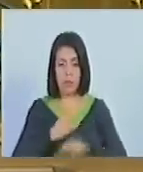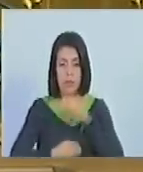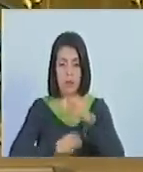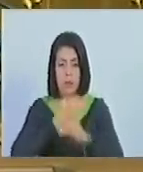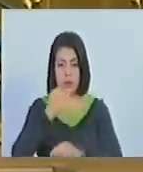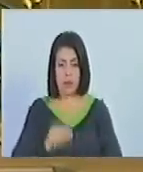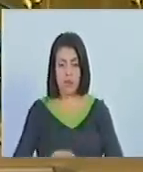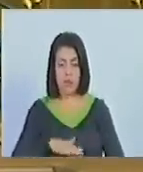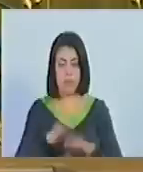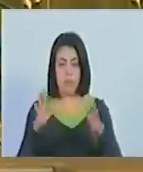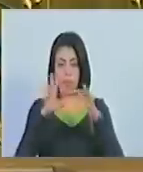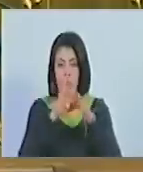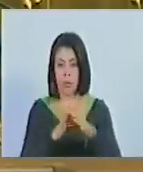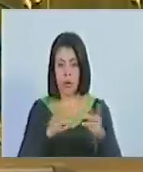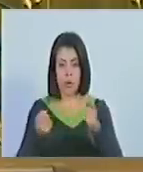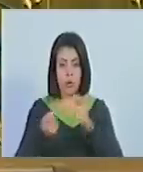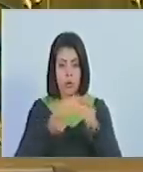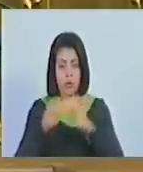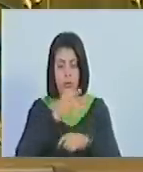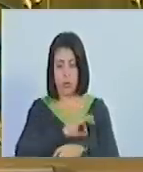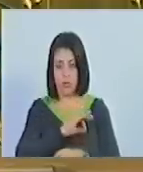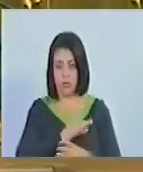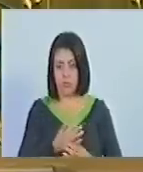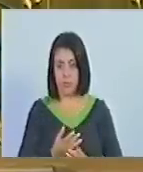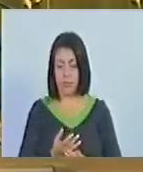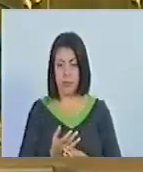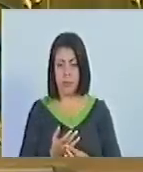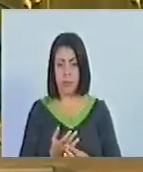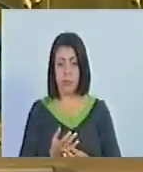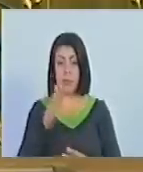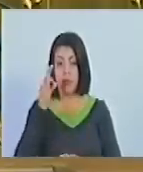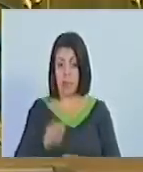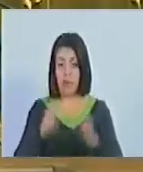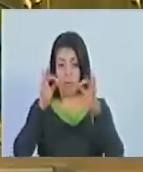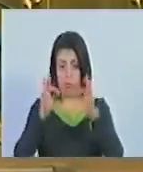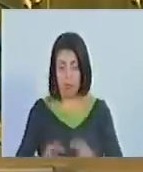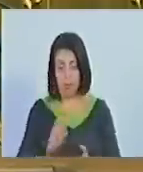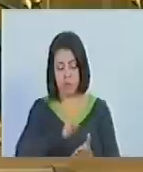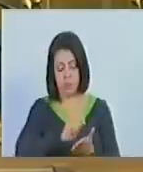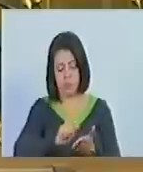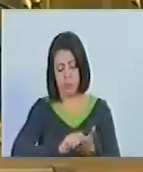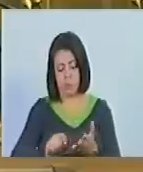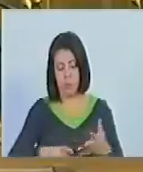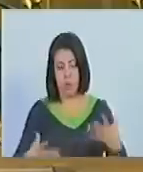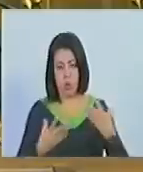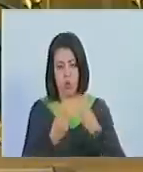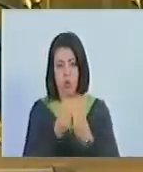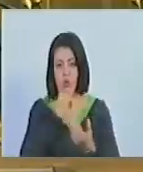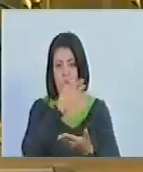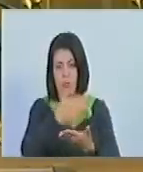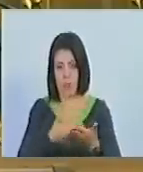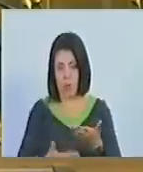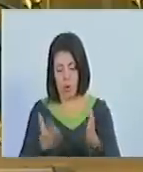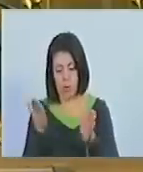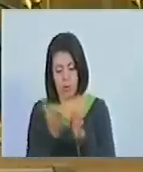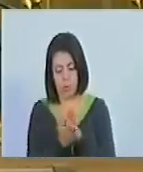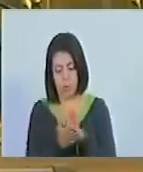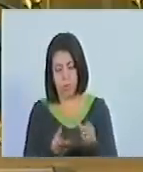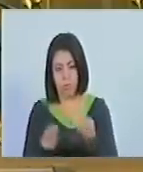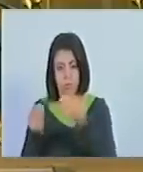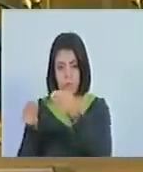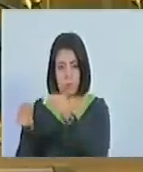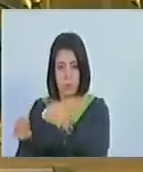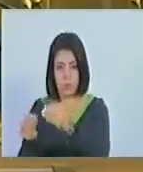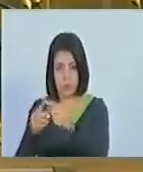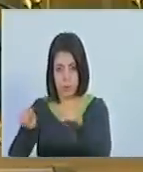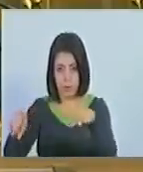realizada por la unidad de Contraloría Social deberá formalizarse por escrito acompañada del informe respectivo ante el